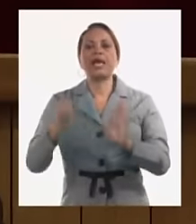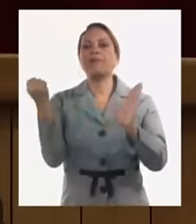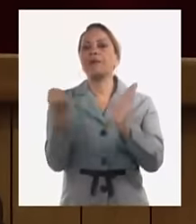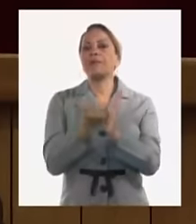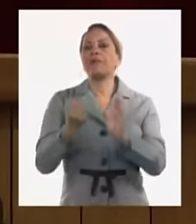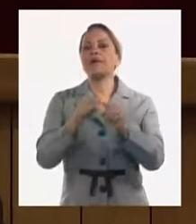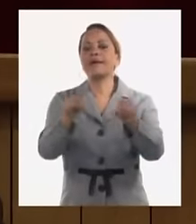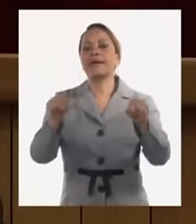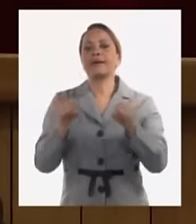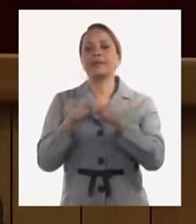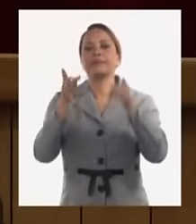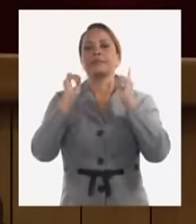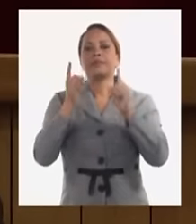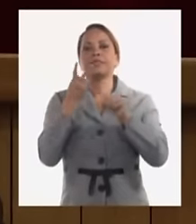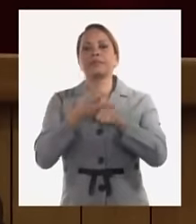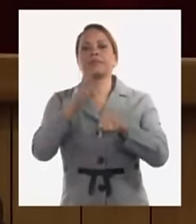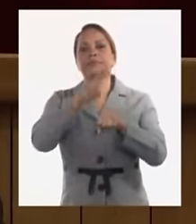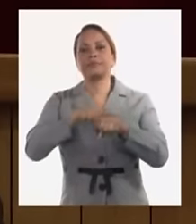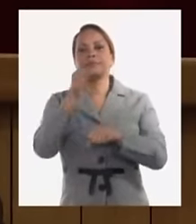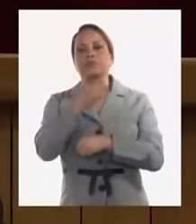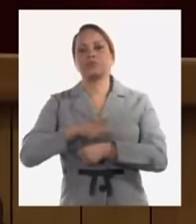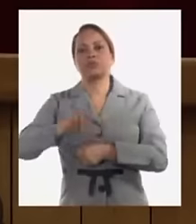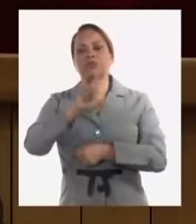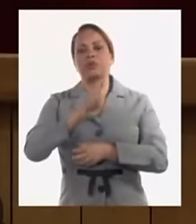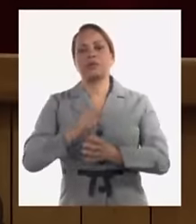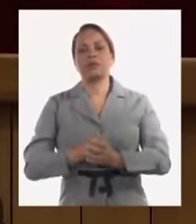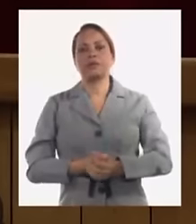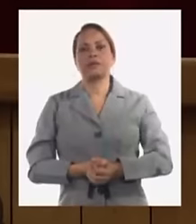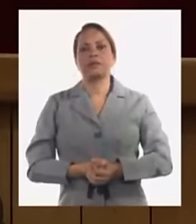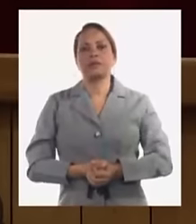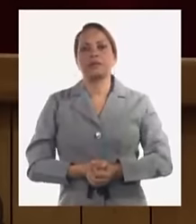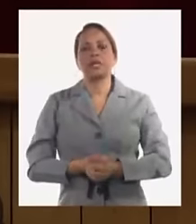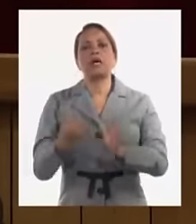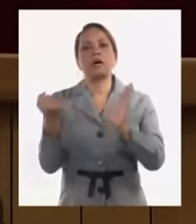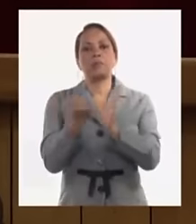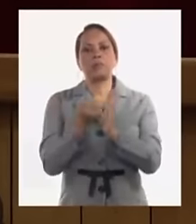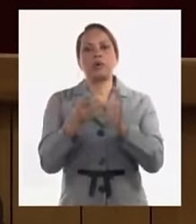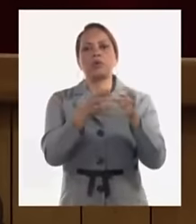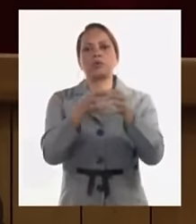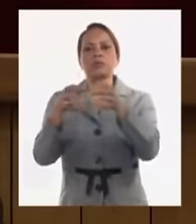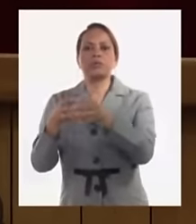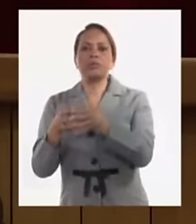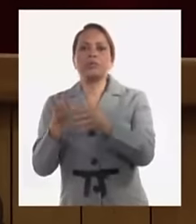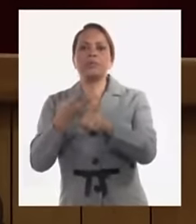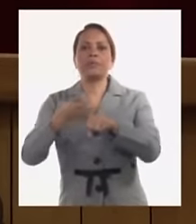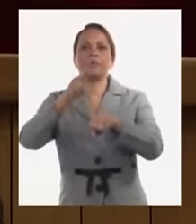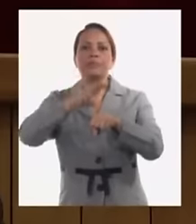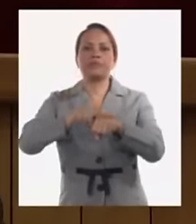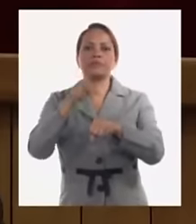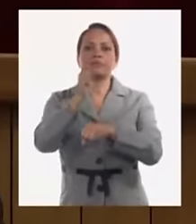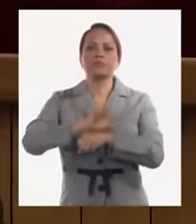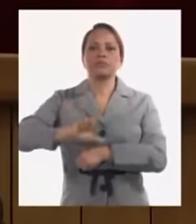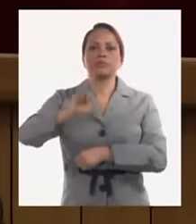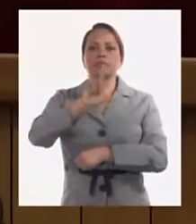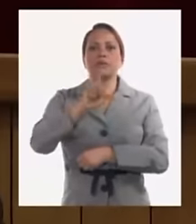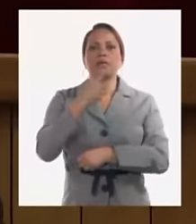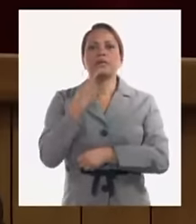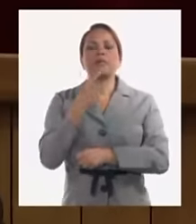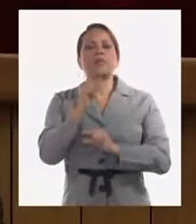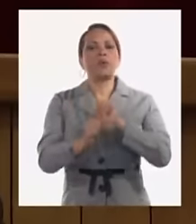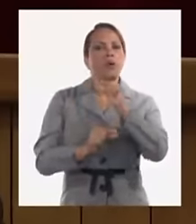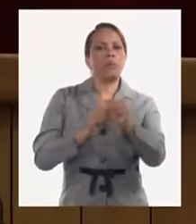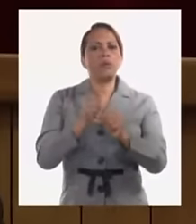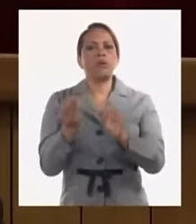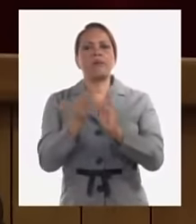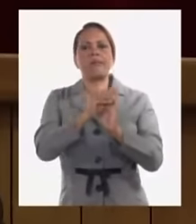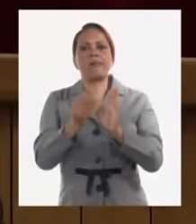políticas de prevención social se han aprobado los grupos de prevención social hemos ido implementando